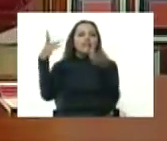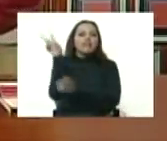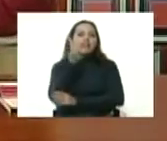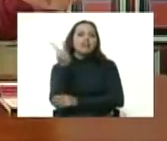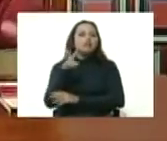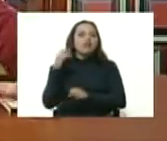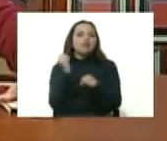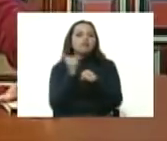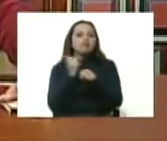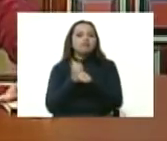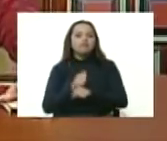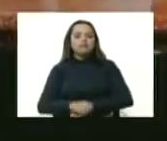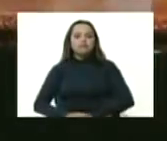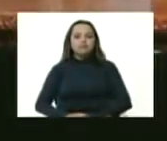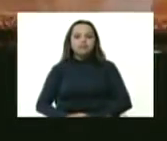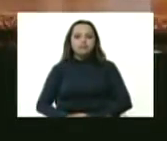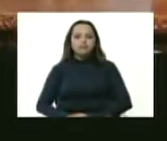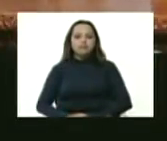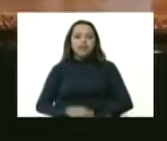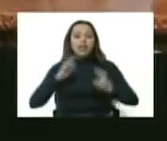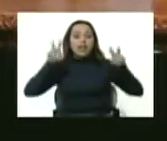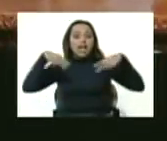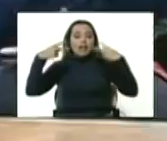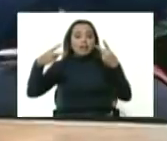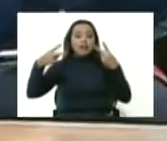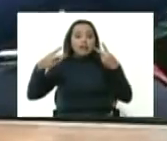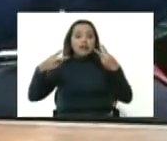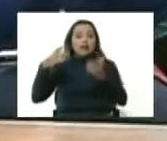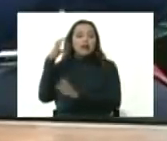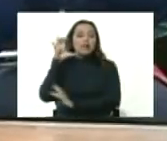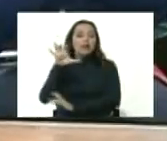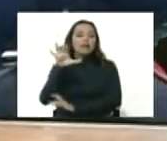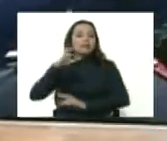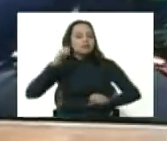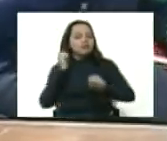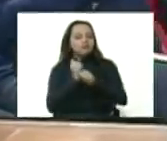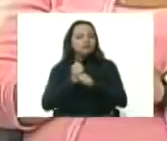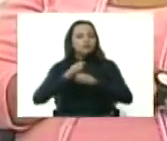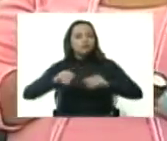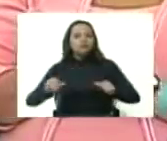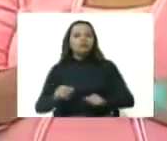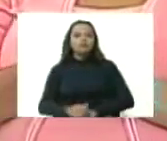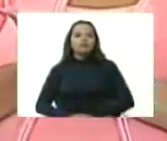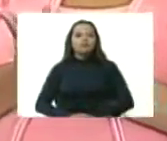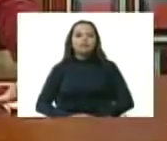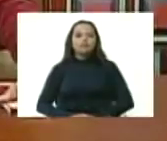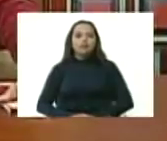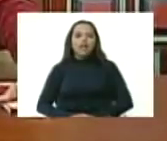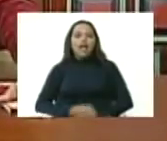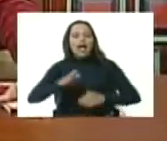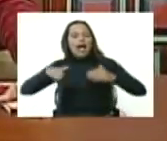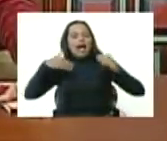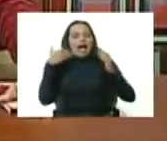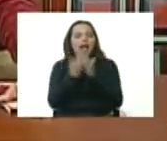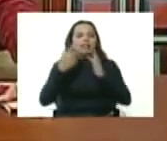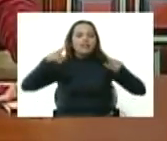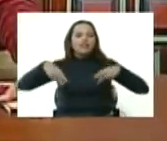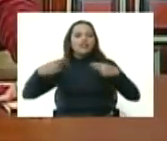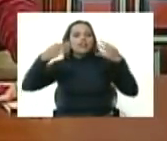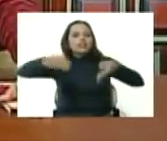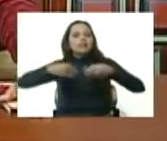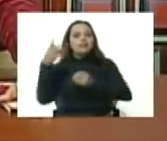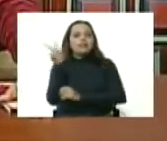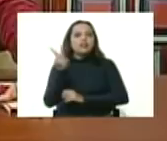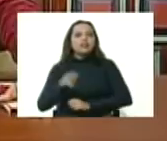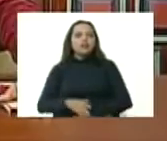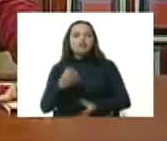productiva que viva la patria productiva hasta la victoria siempre Venezuela